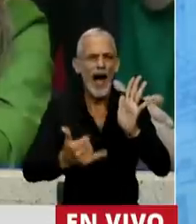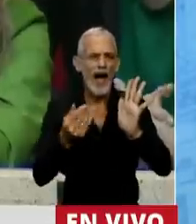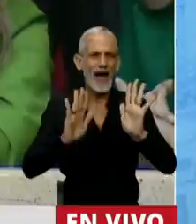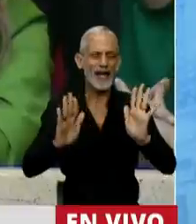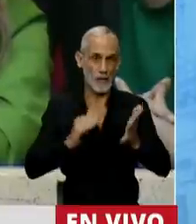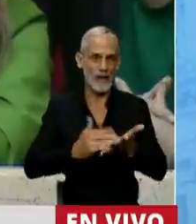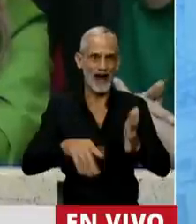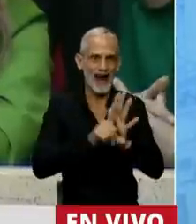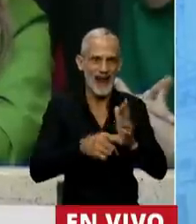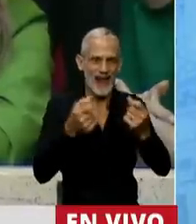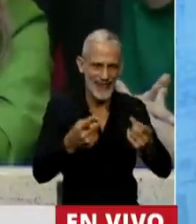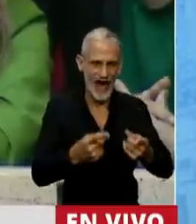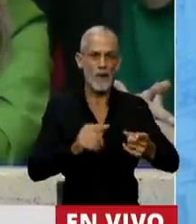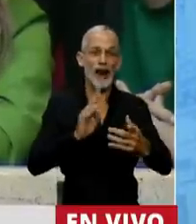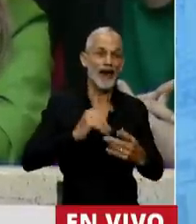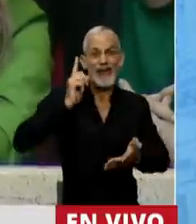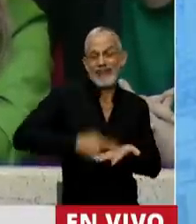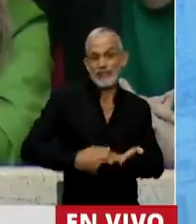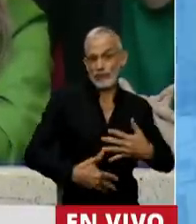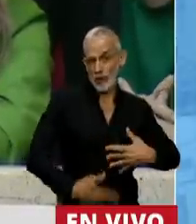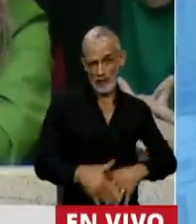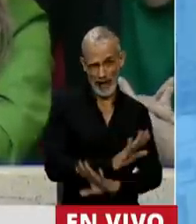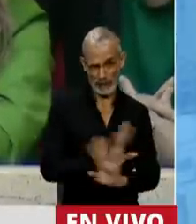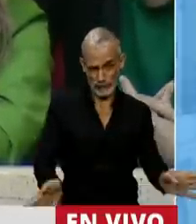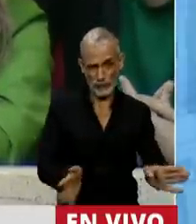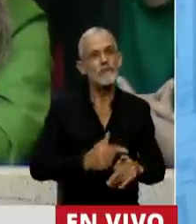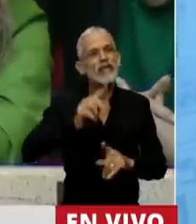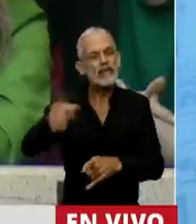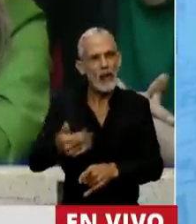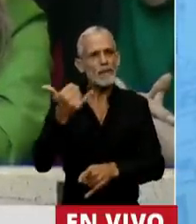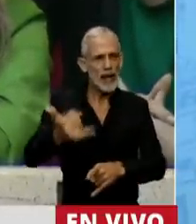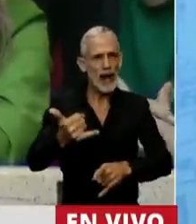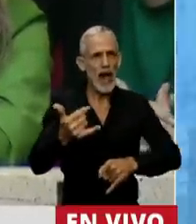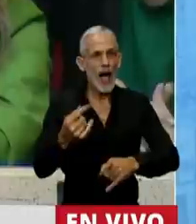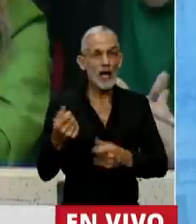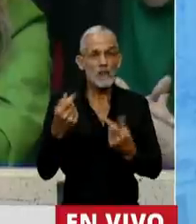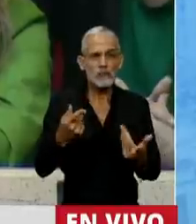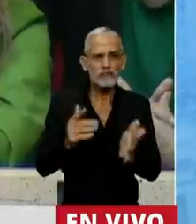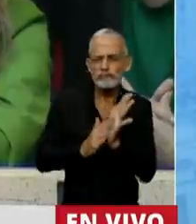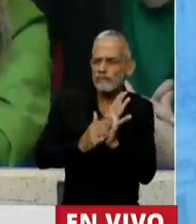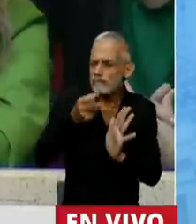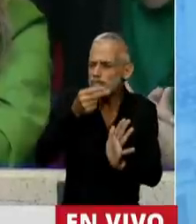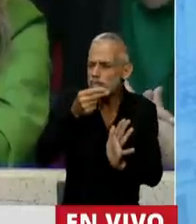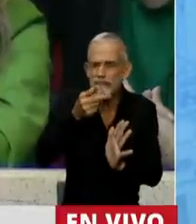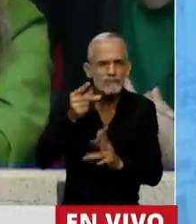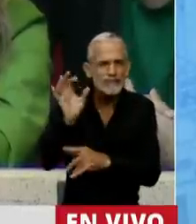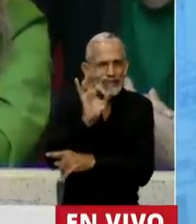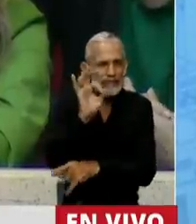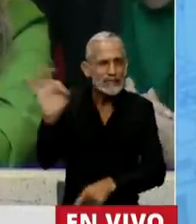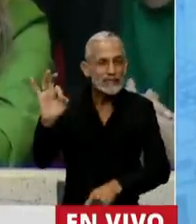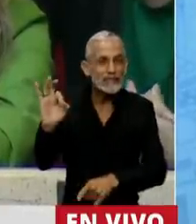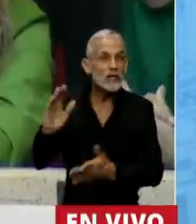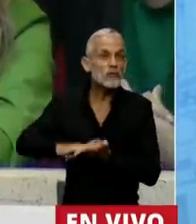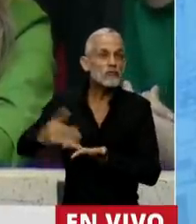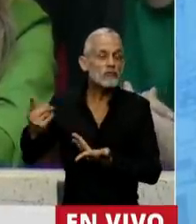la legalización de la interrupción voluntaria del embarazo. Y a su vez, no se ha brindado un solo agurmento en